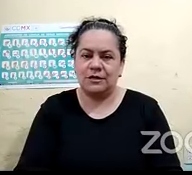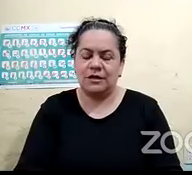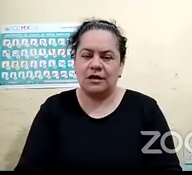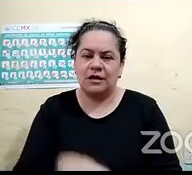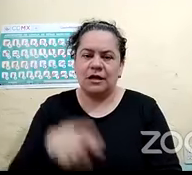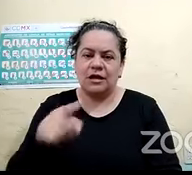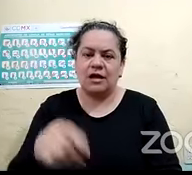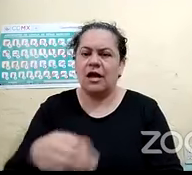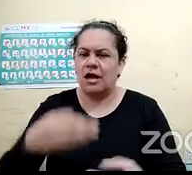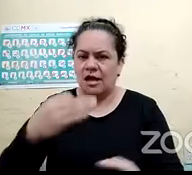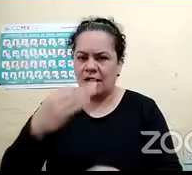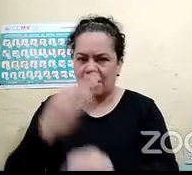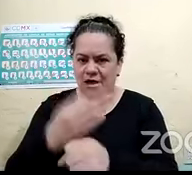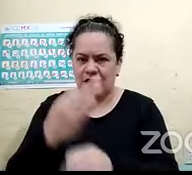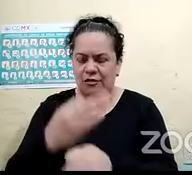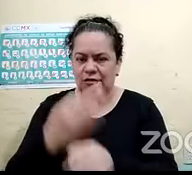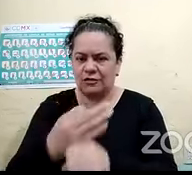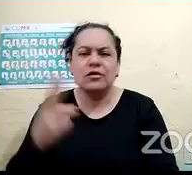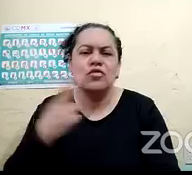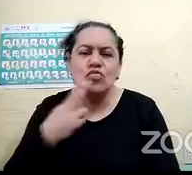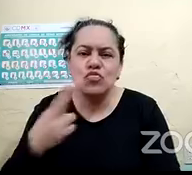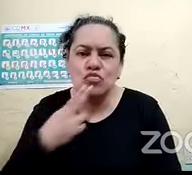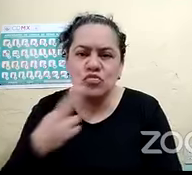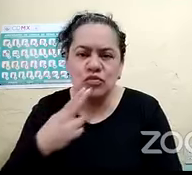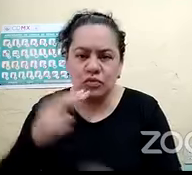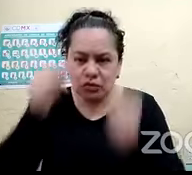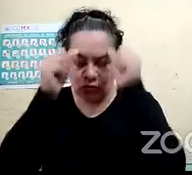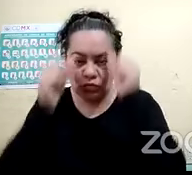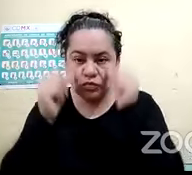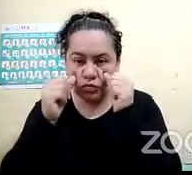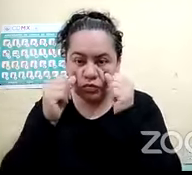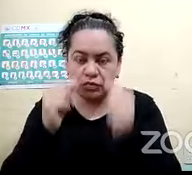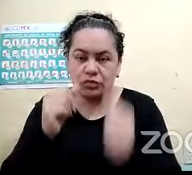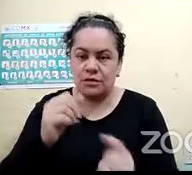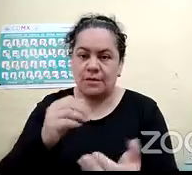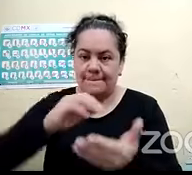herramienta fundamental para todos nosotros y que